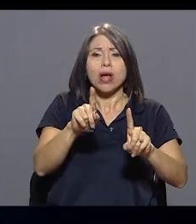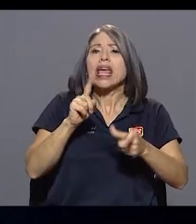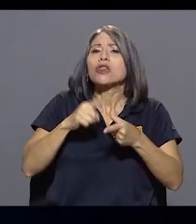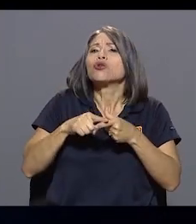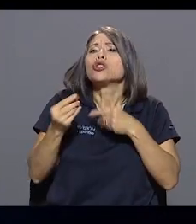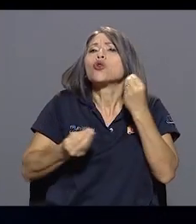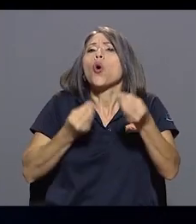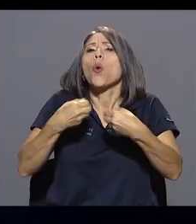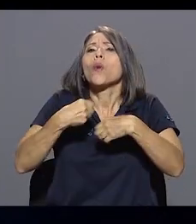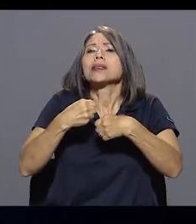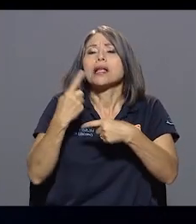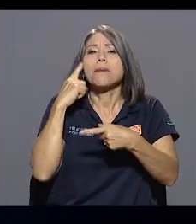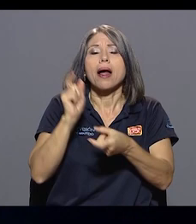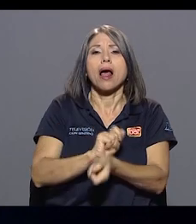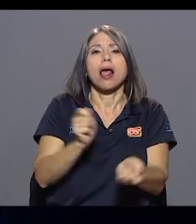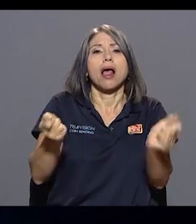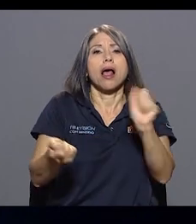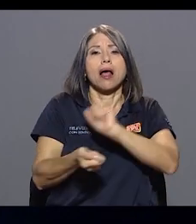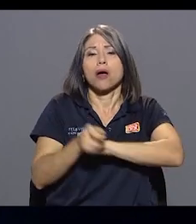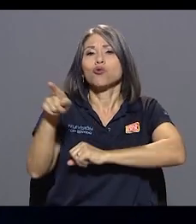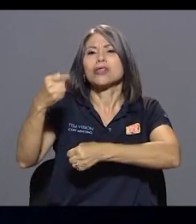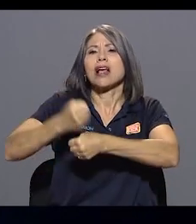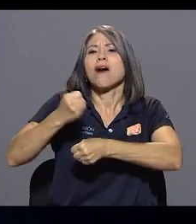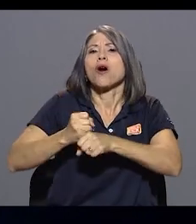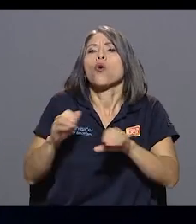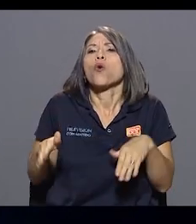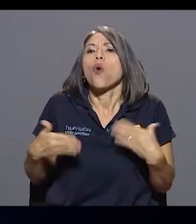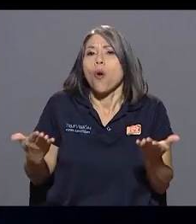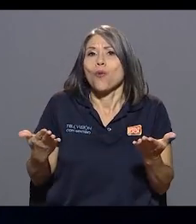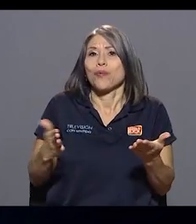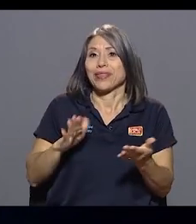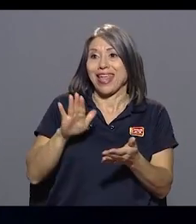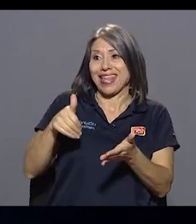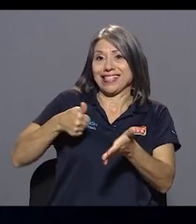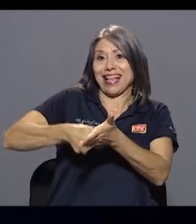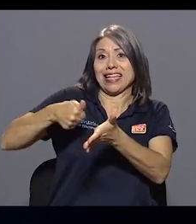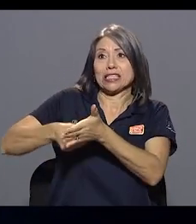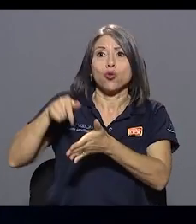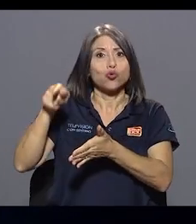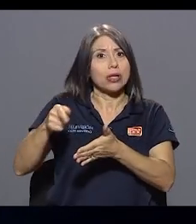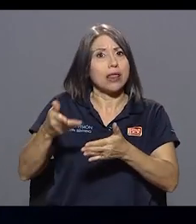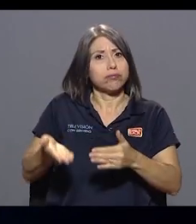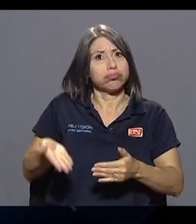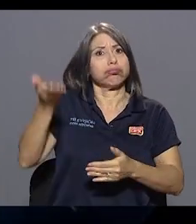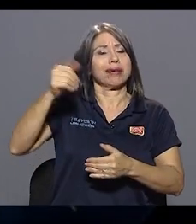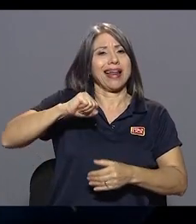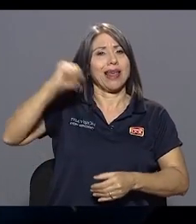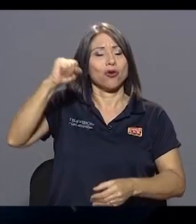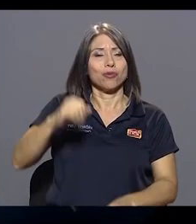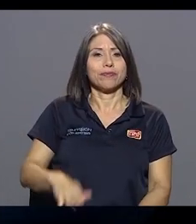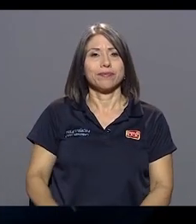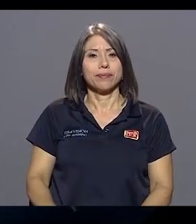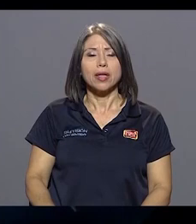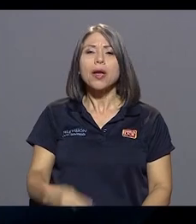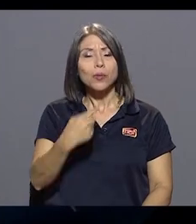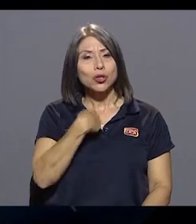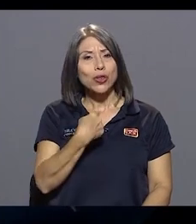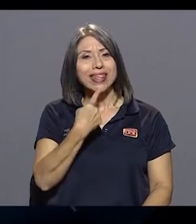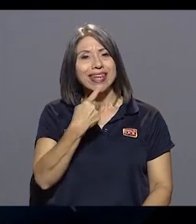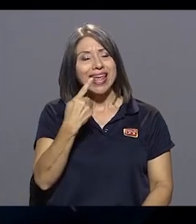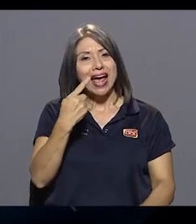todo, con una llegada en una elección, en la que resultó amplio ganador. Bueno, yo diría que con una